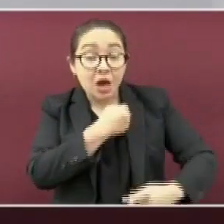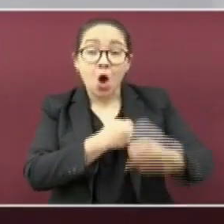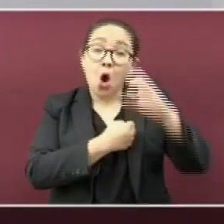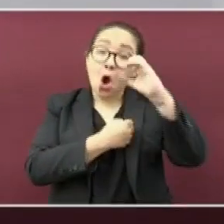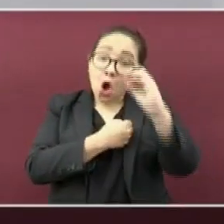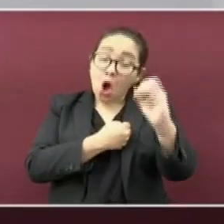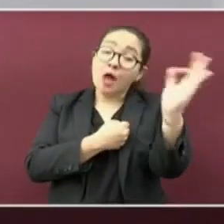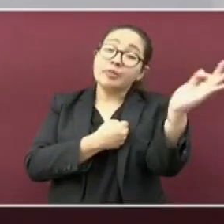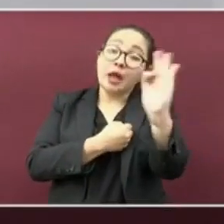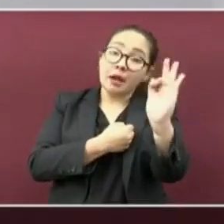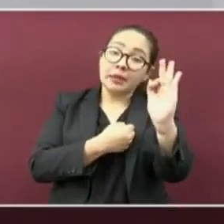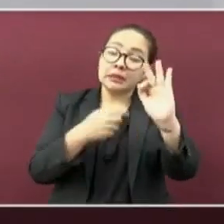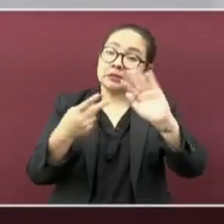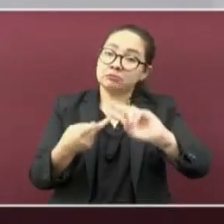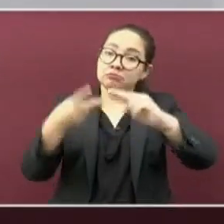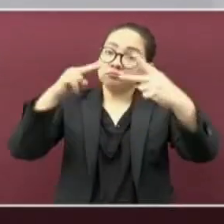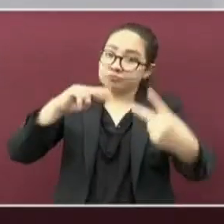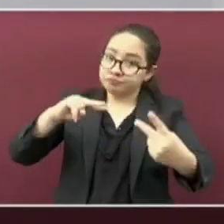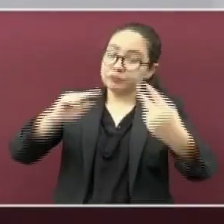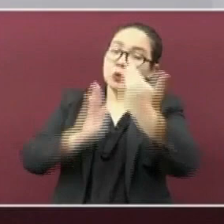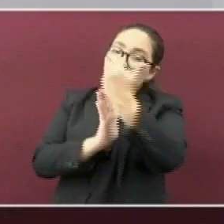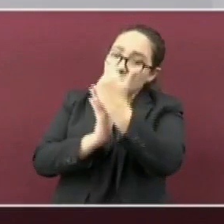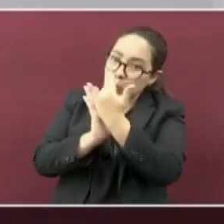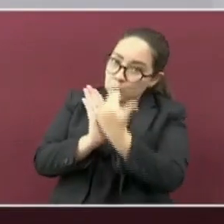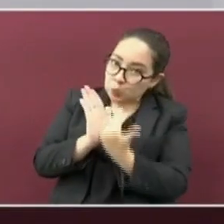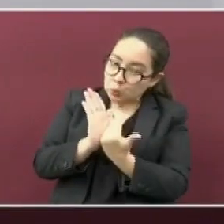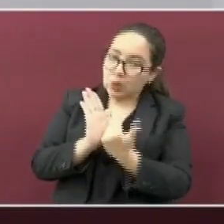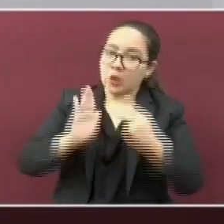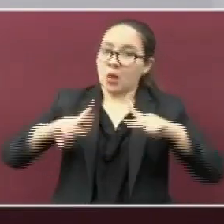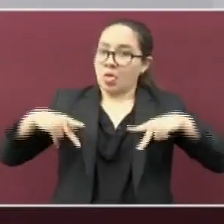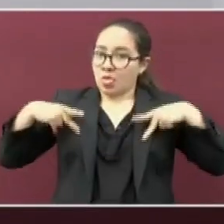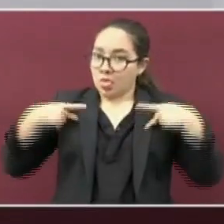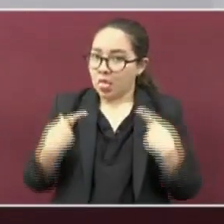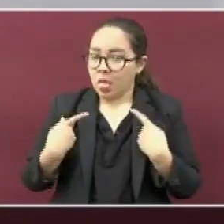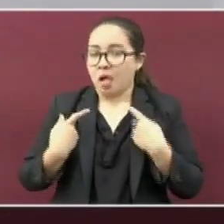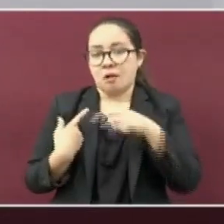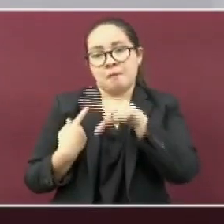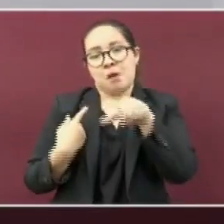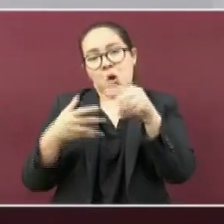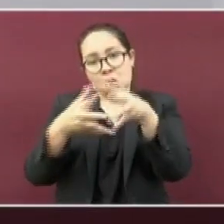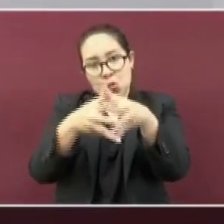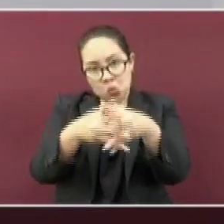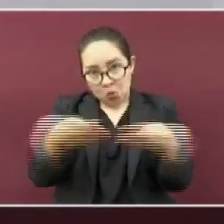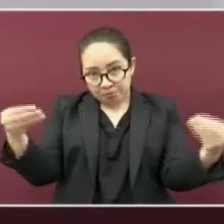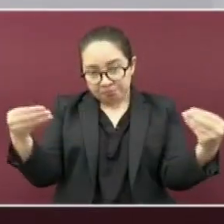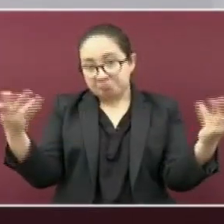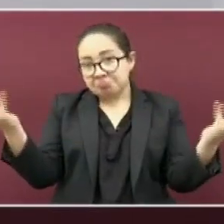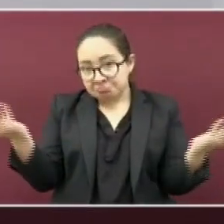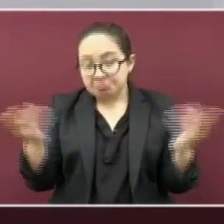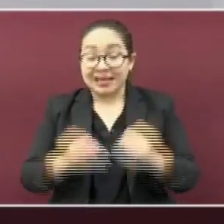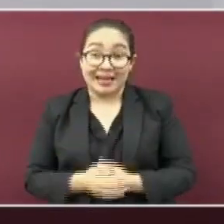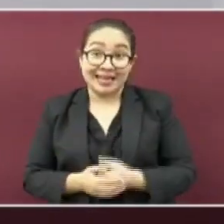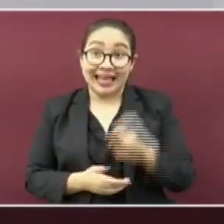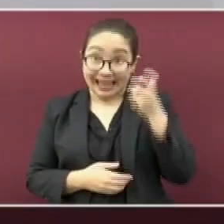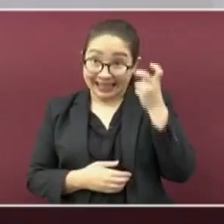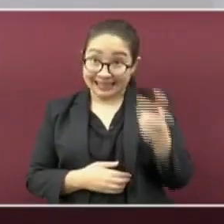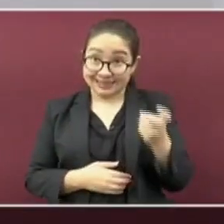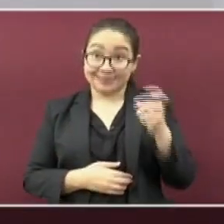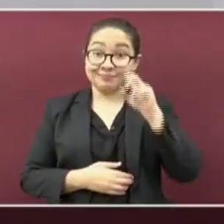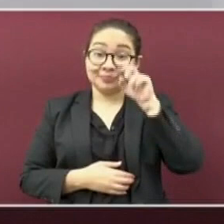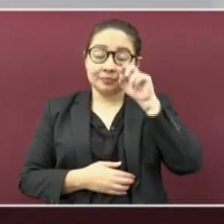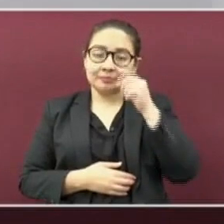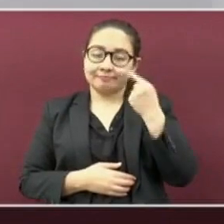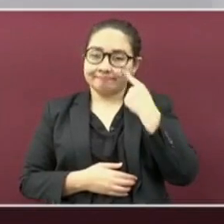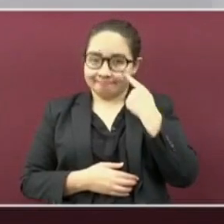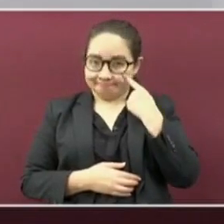contrario, se va debilitando y finalmente desaparece. Y en ese sentido, respetable familia